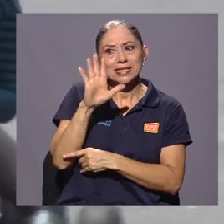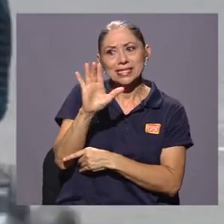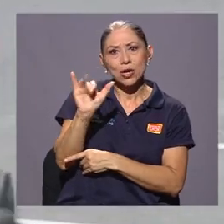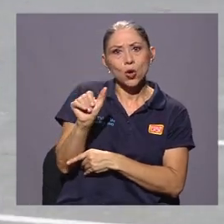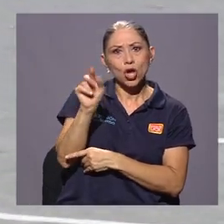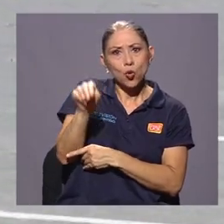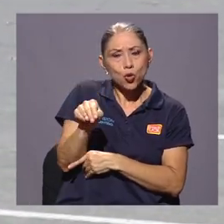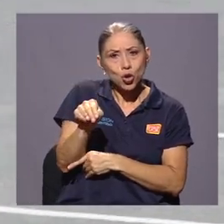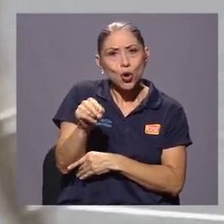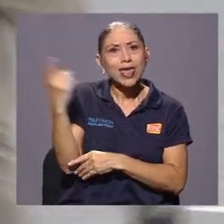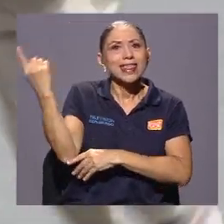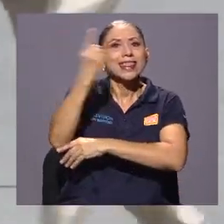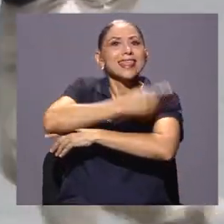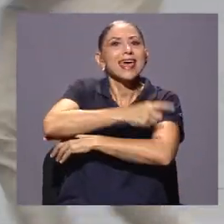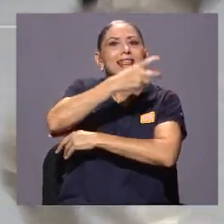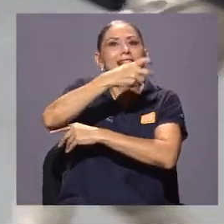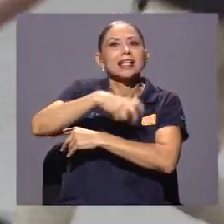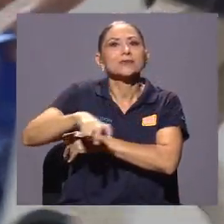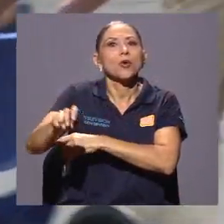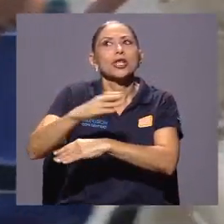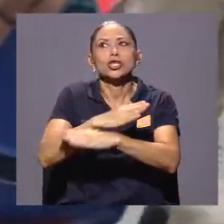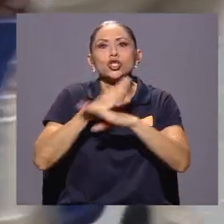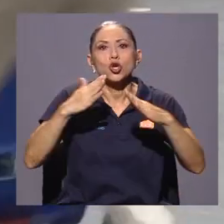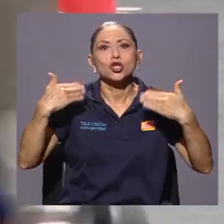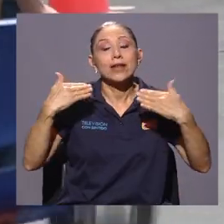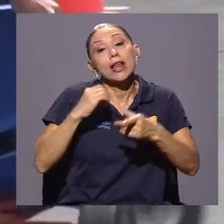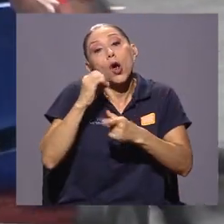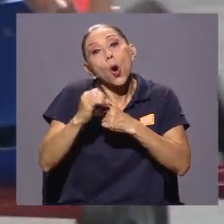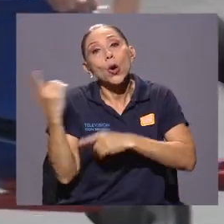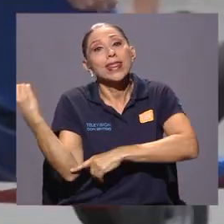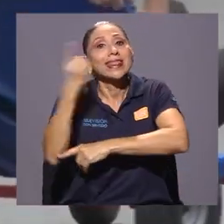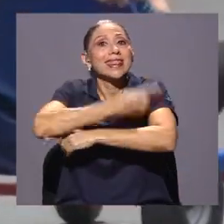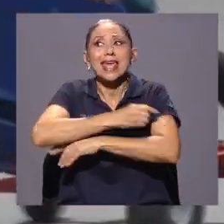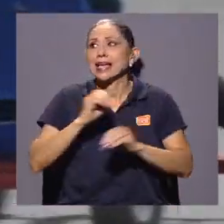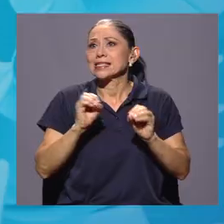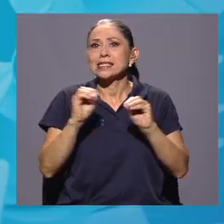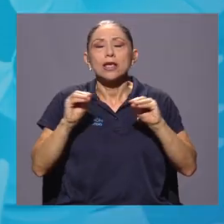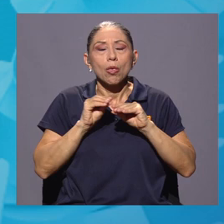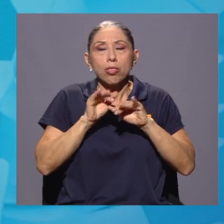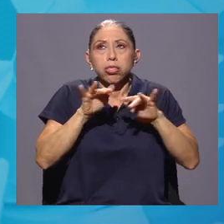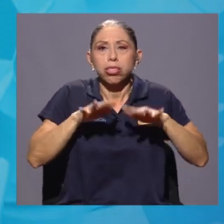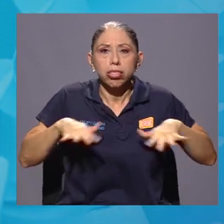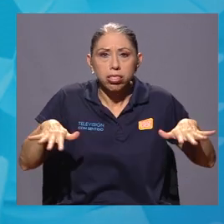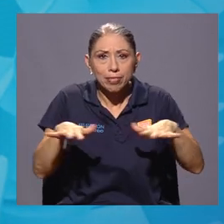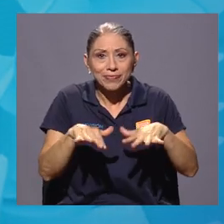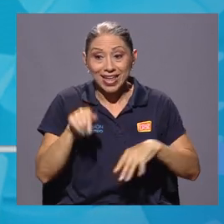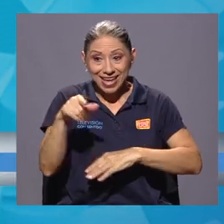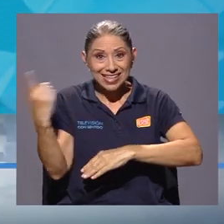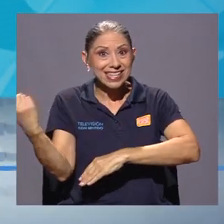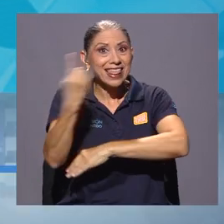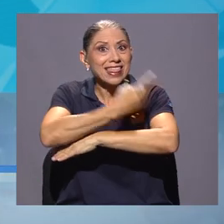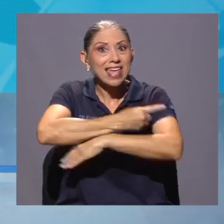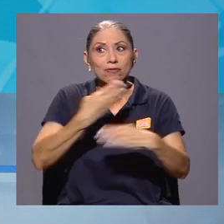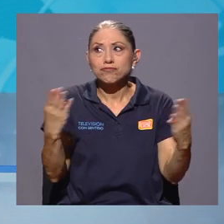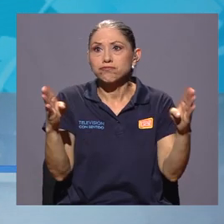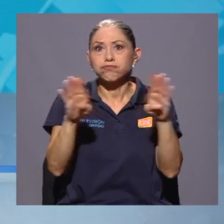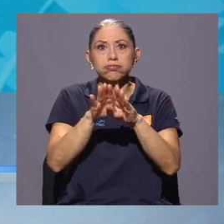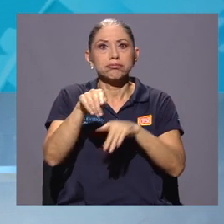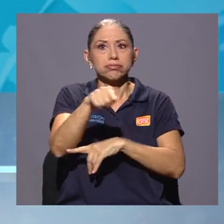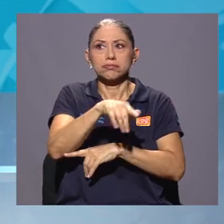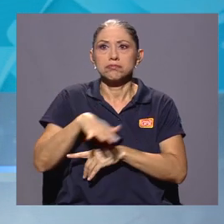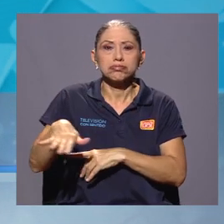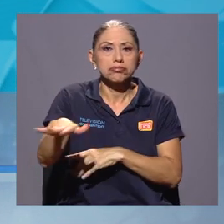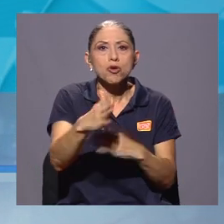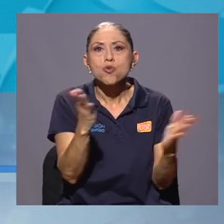Día del Transporte Sostenible o Día Sin Humo. Este día por lo general cerramos el campus y gozamos de un campus libre